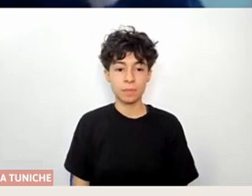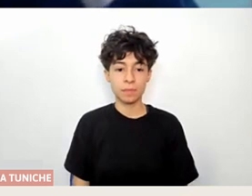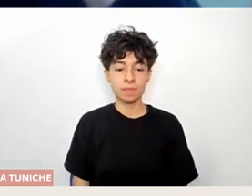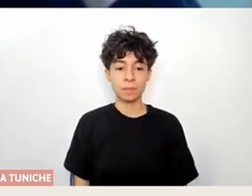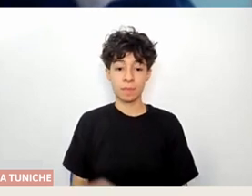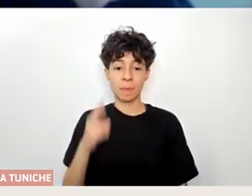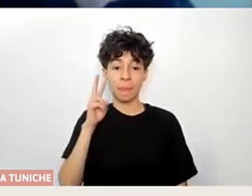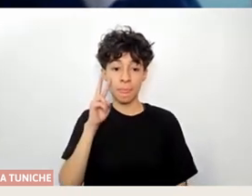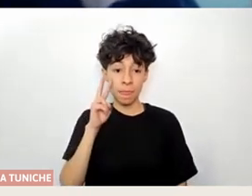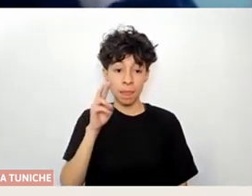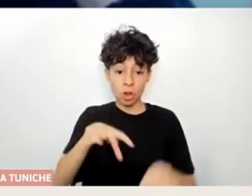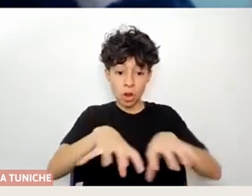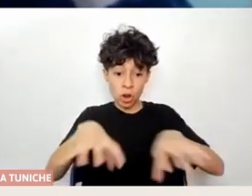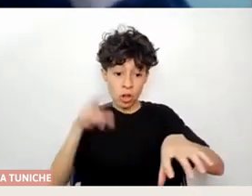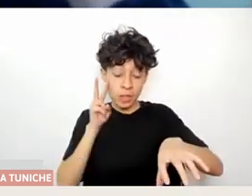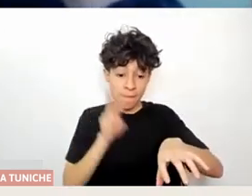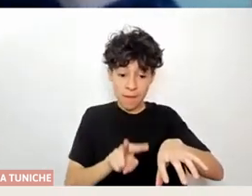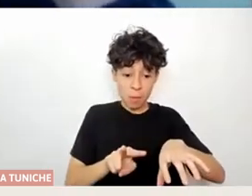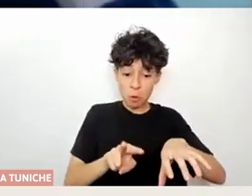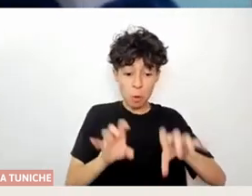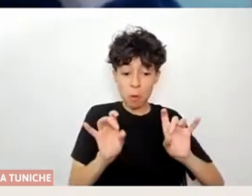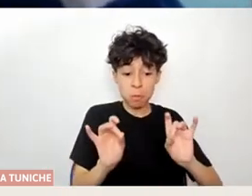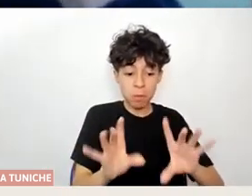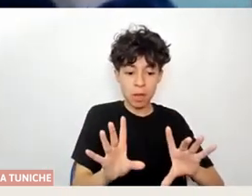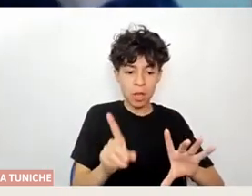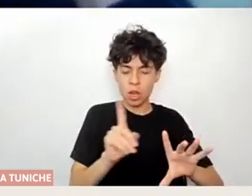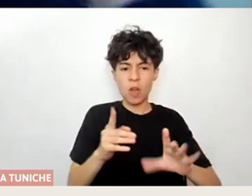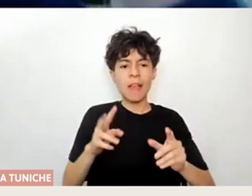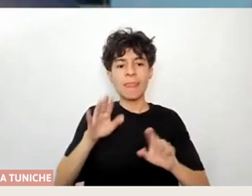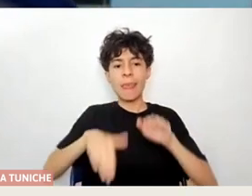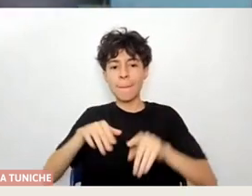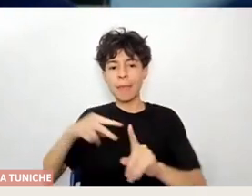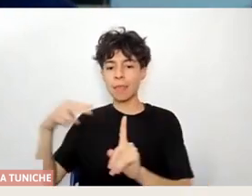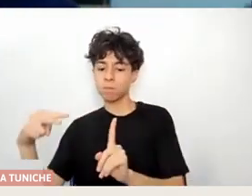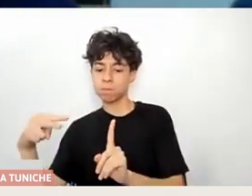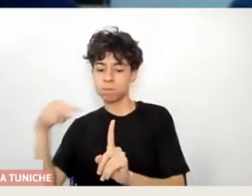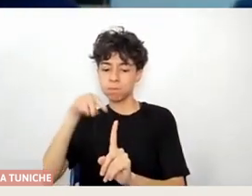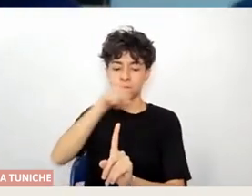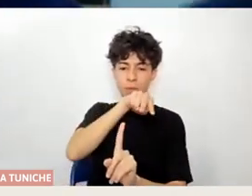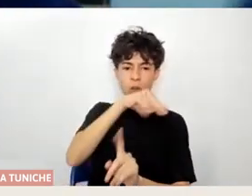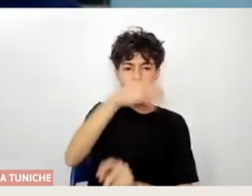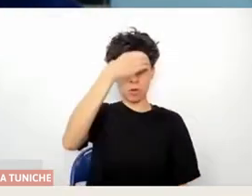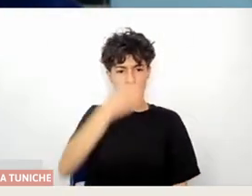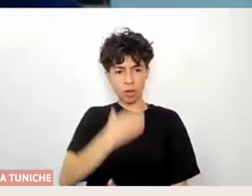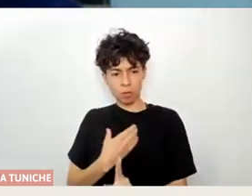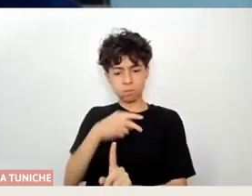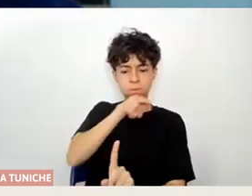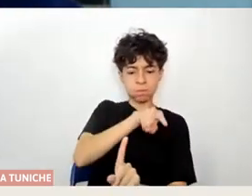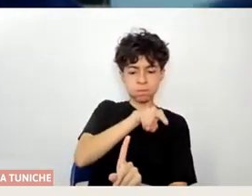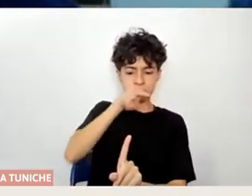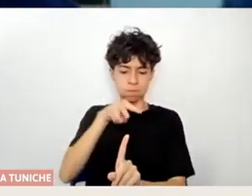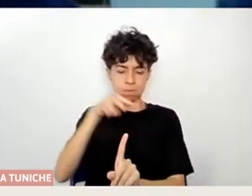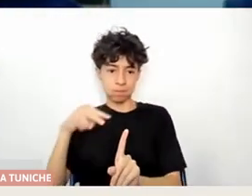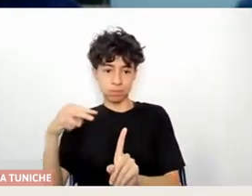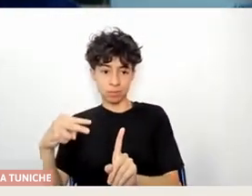las vemos tal cual somos. Entonces también ahí salir de la idea de